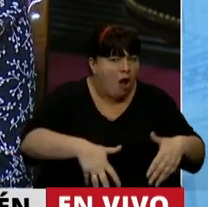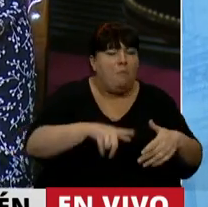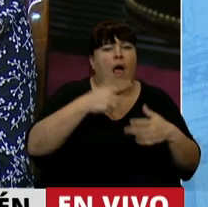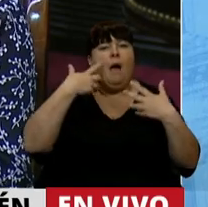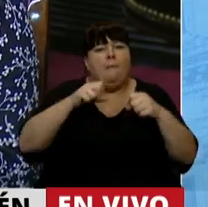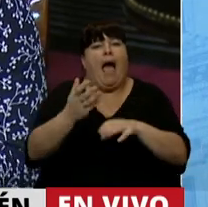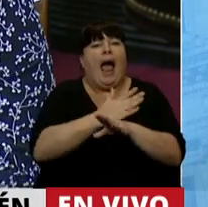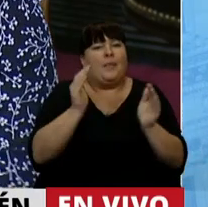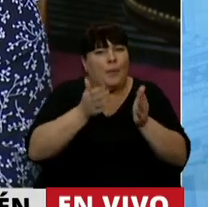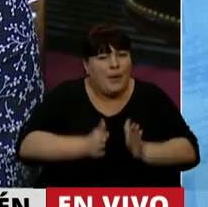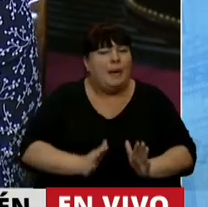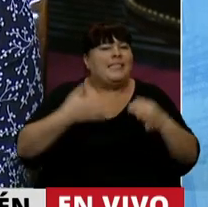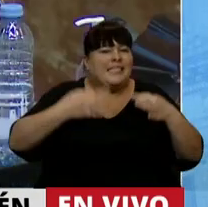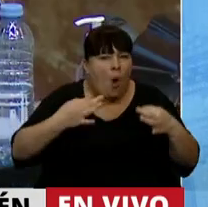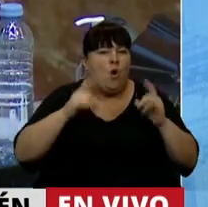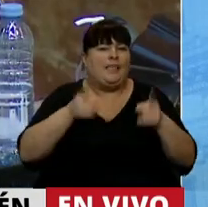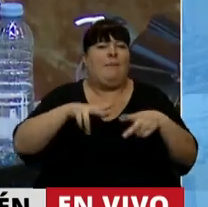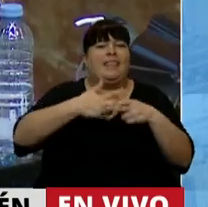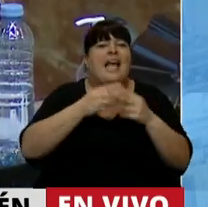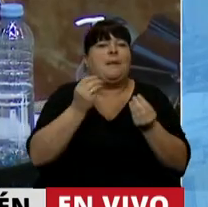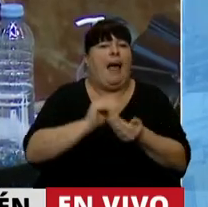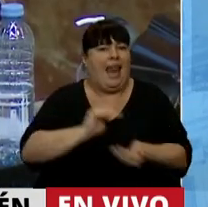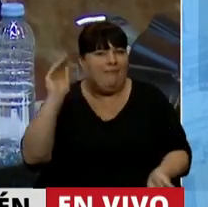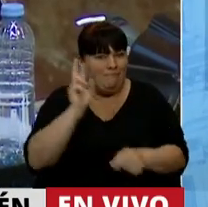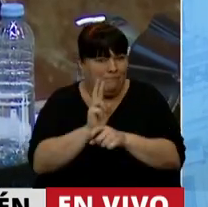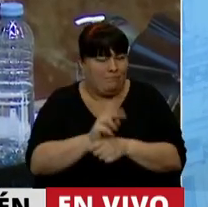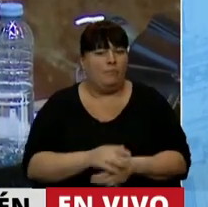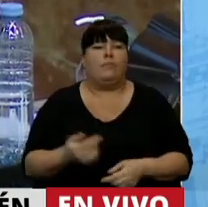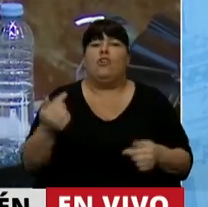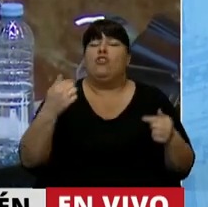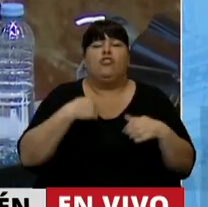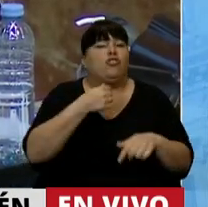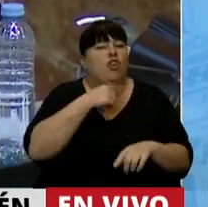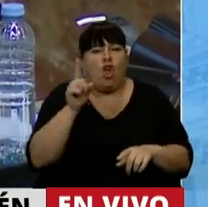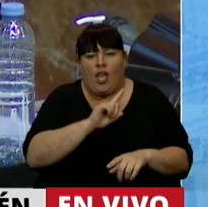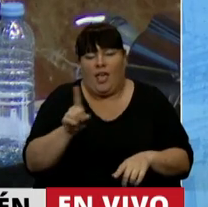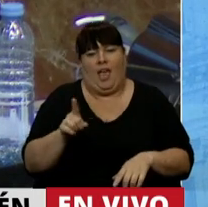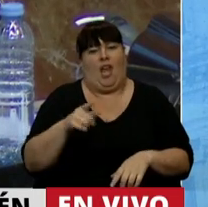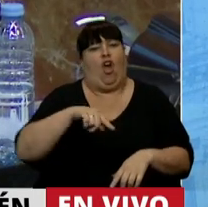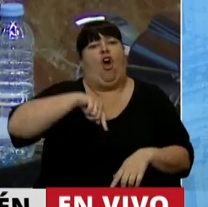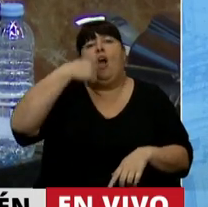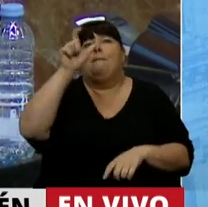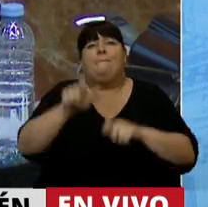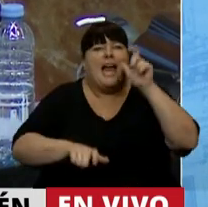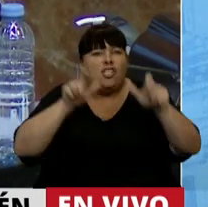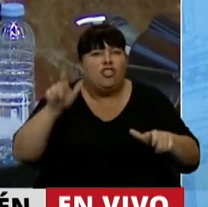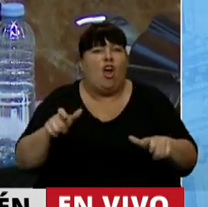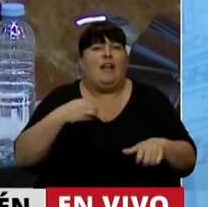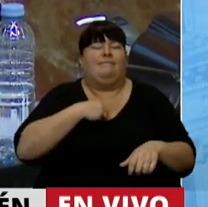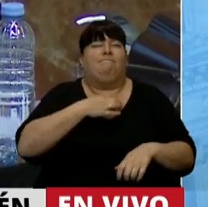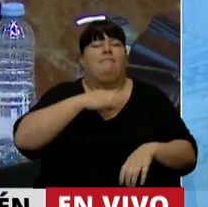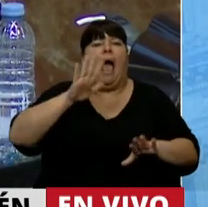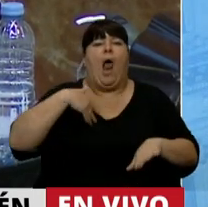diagnóstico prenatal, partos seguros y talleres de crianza. Yo no quiero que ninguna persona sienta